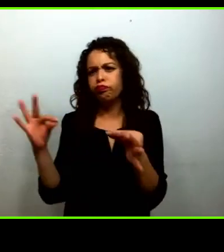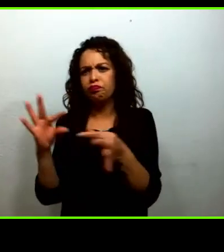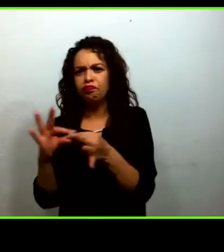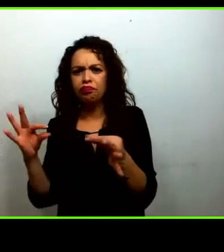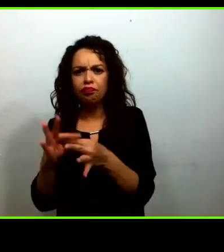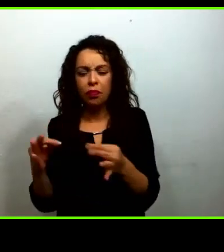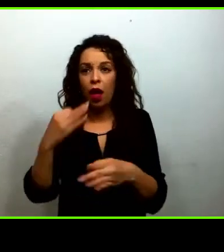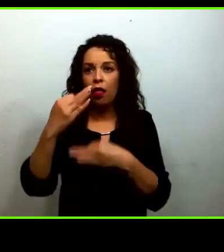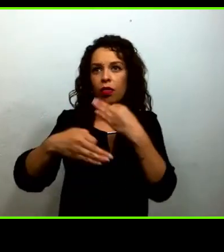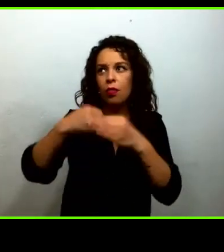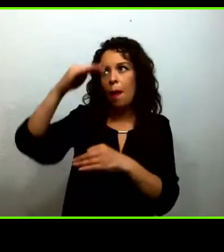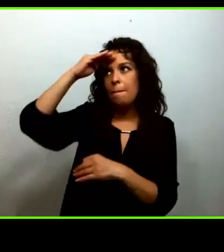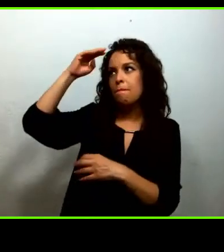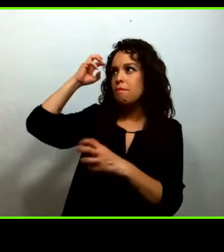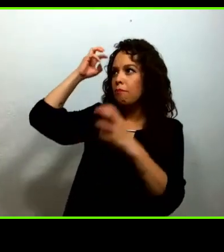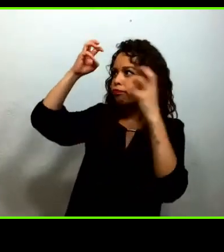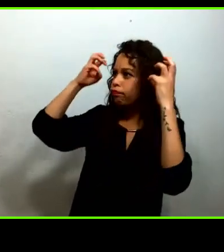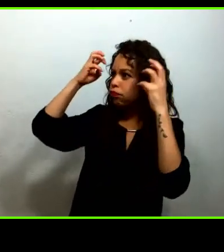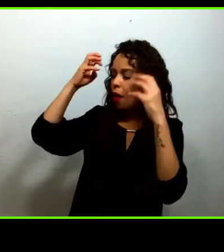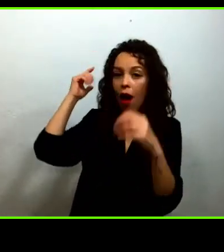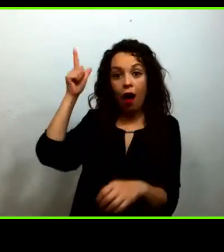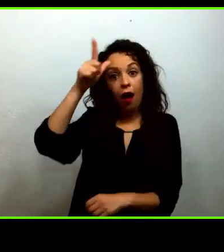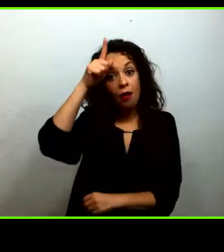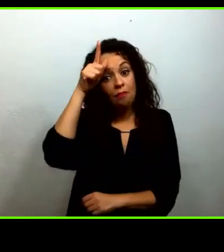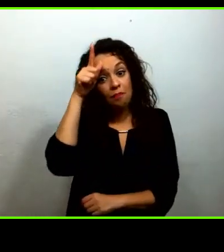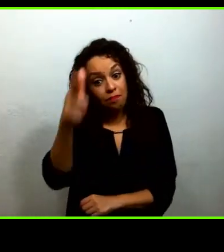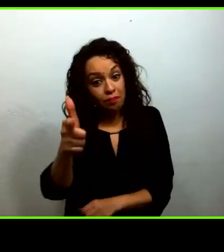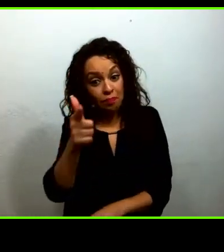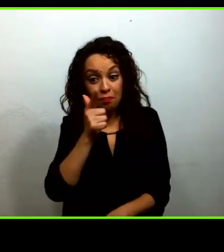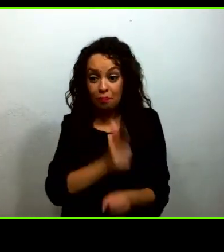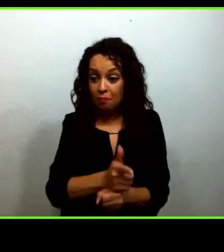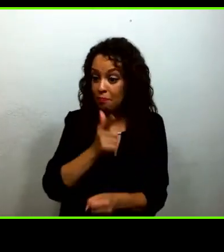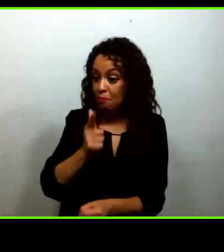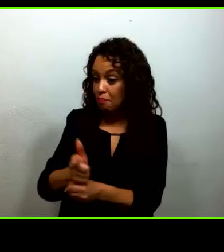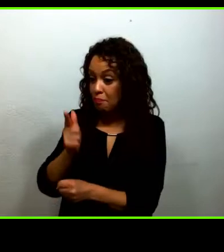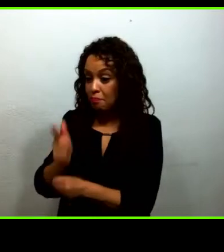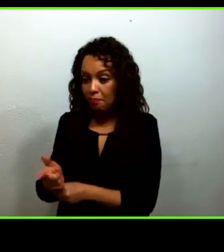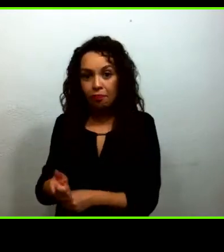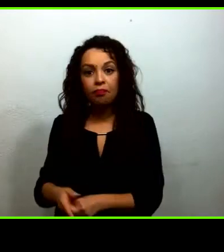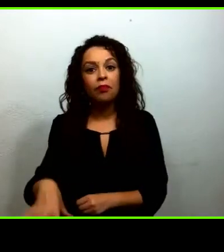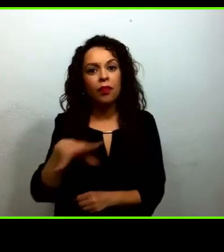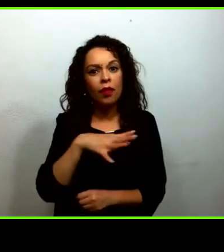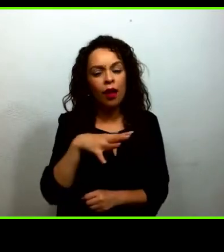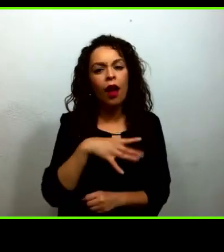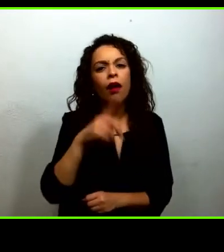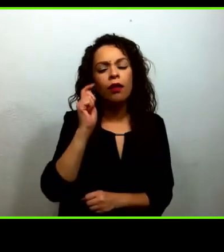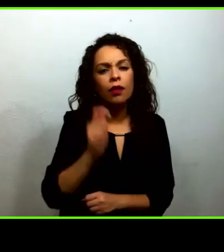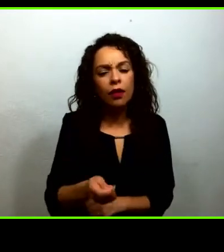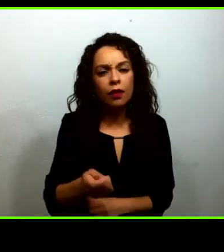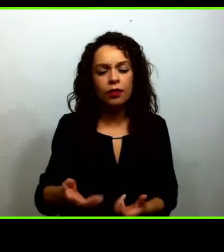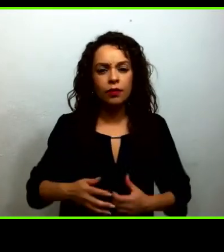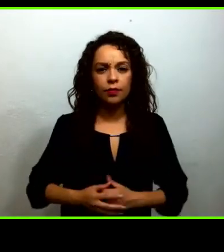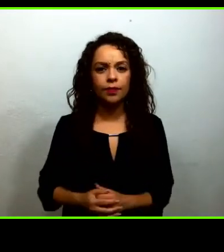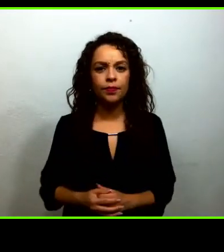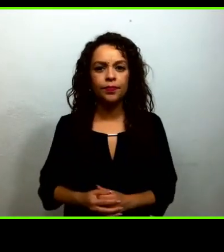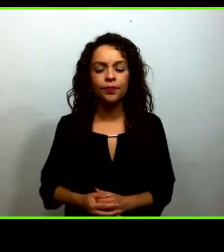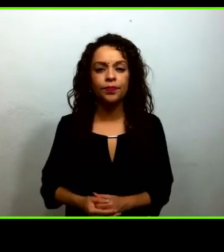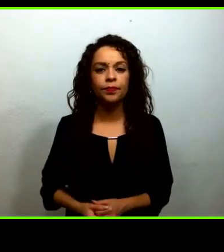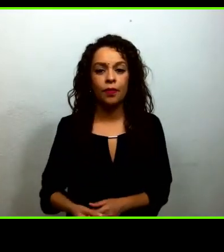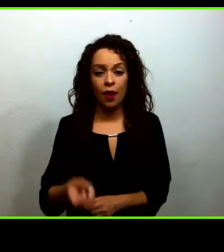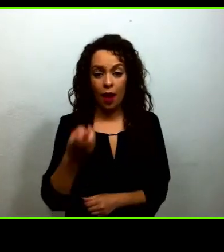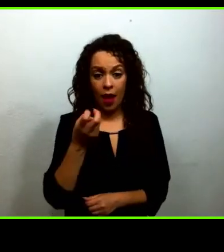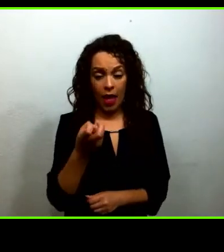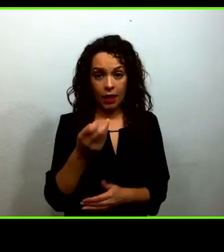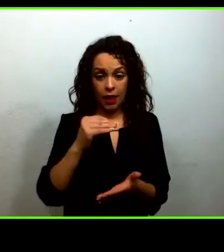cosas que vemos como avances o como signos de que esta estrategia de generar